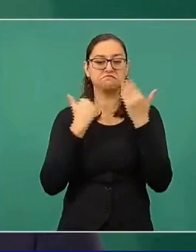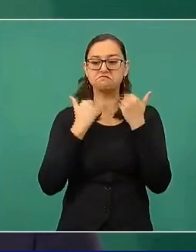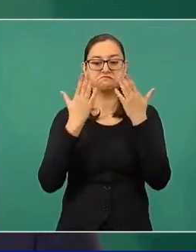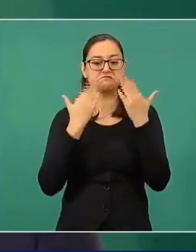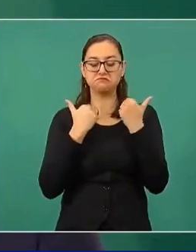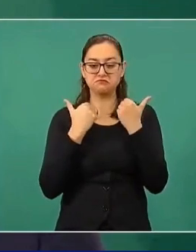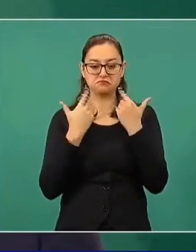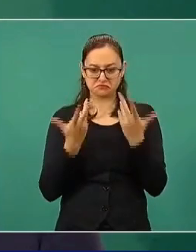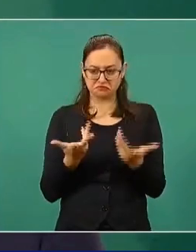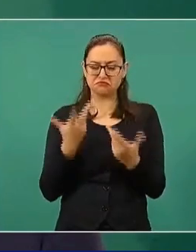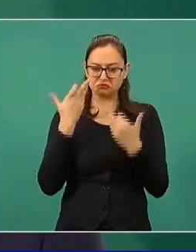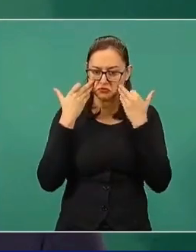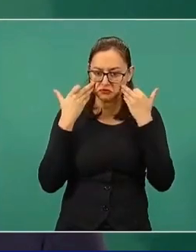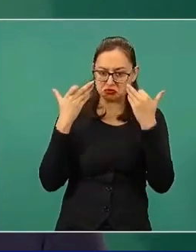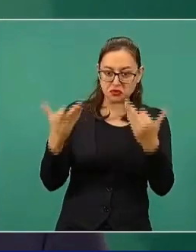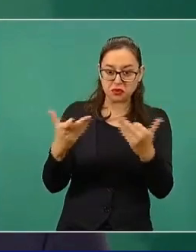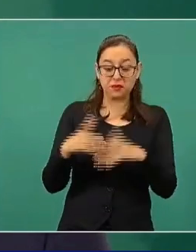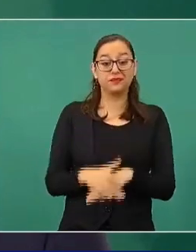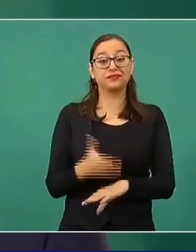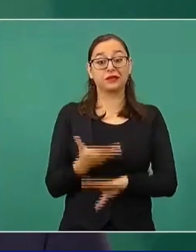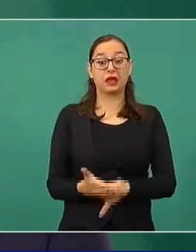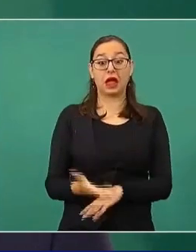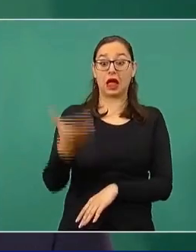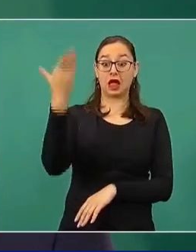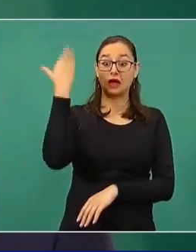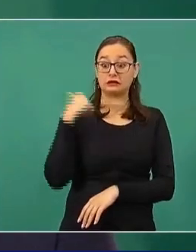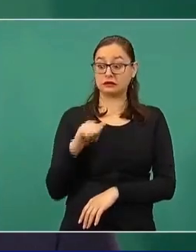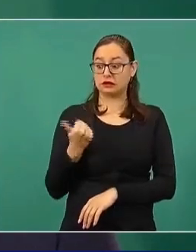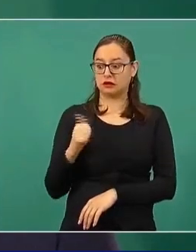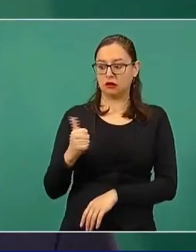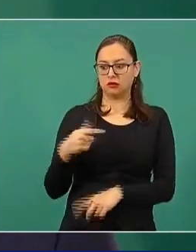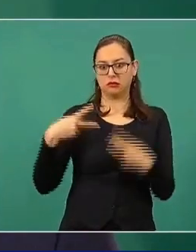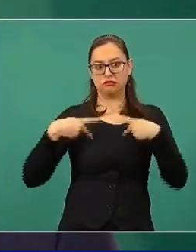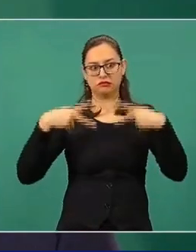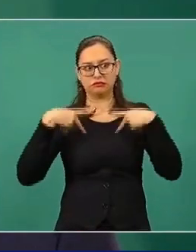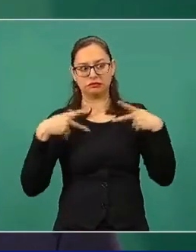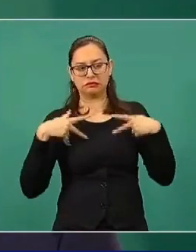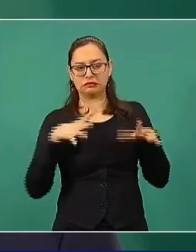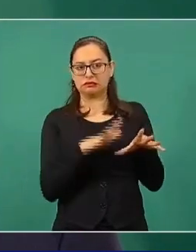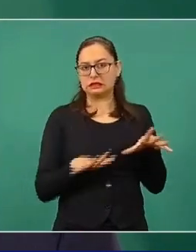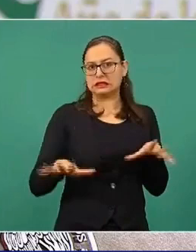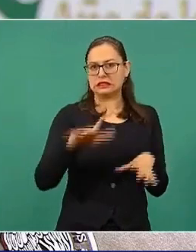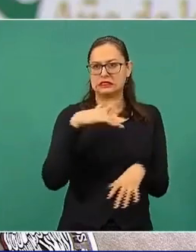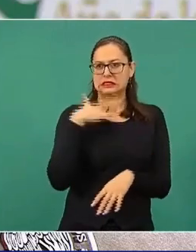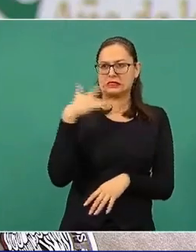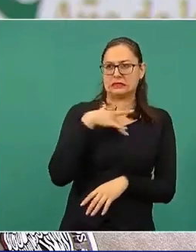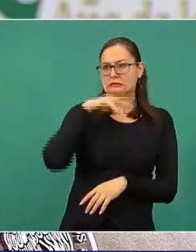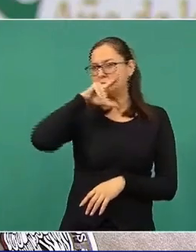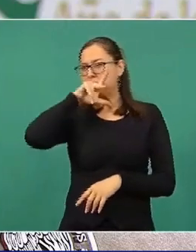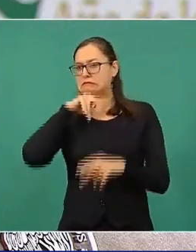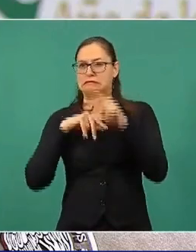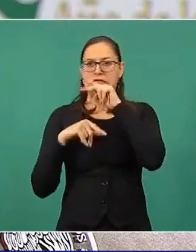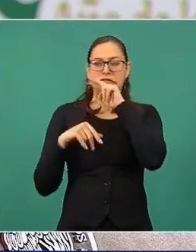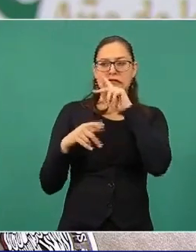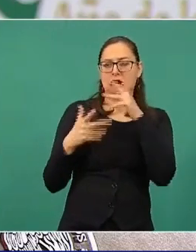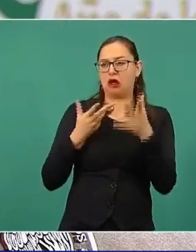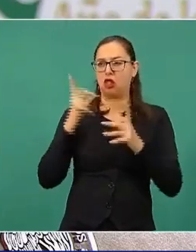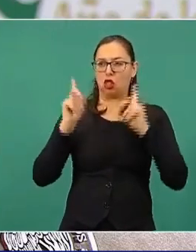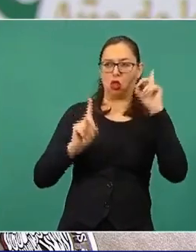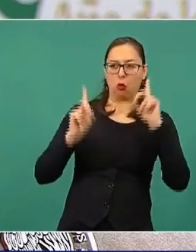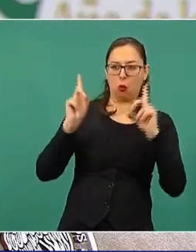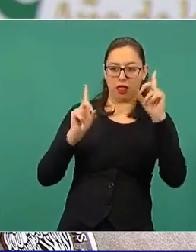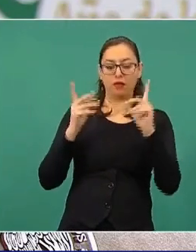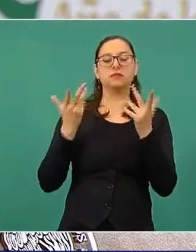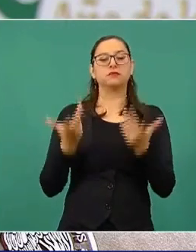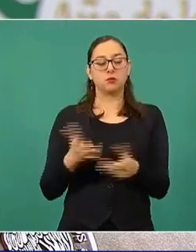En algún momento esto fue una preocupación social que nos parece importante de atender y por eso lo hemos ido